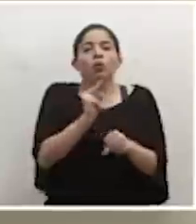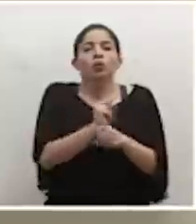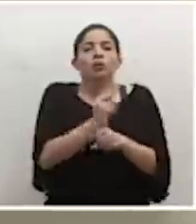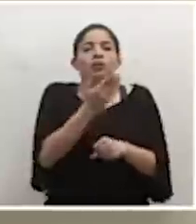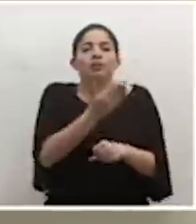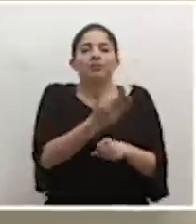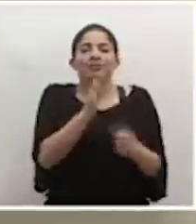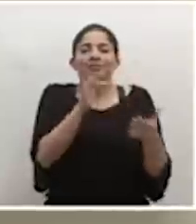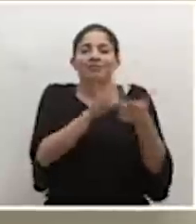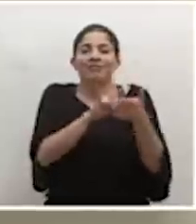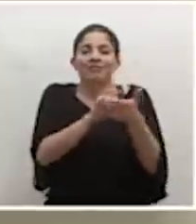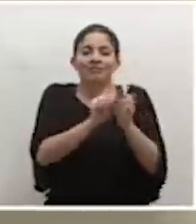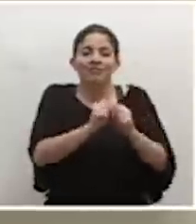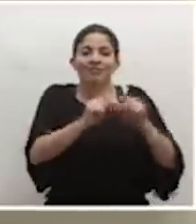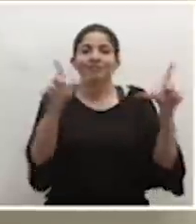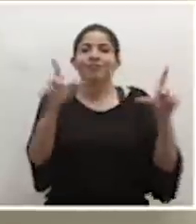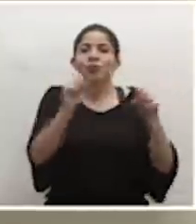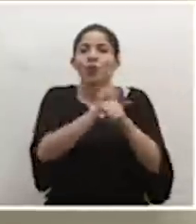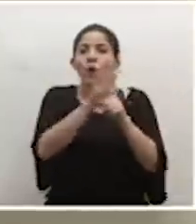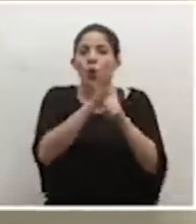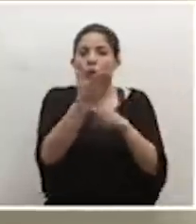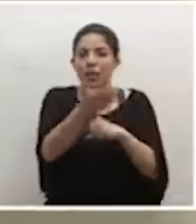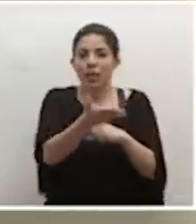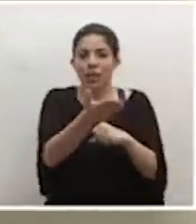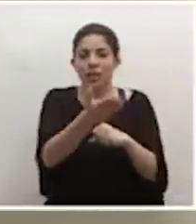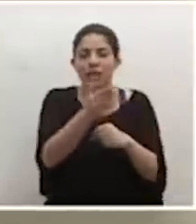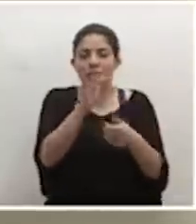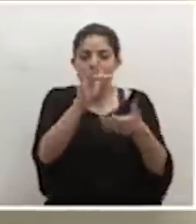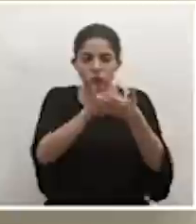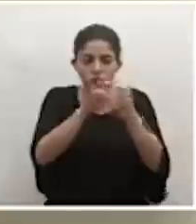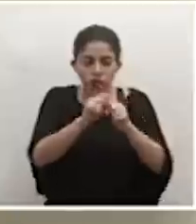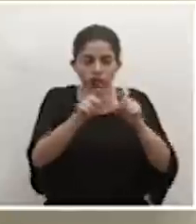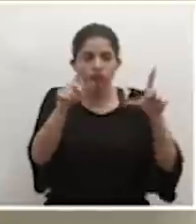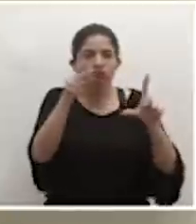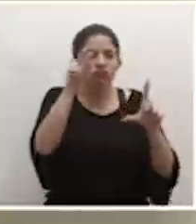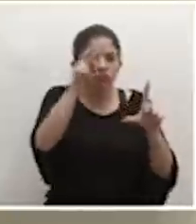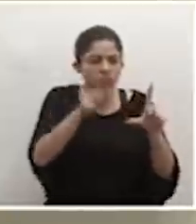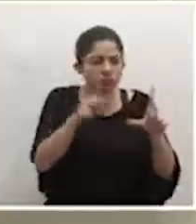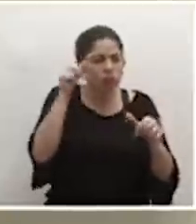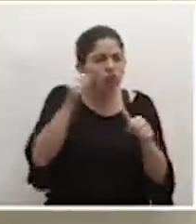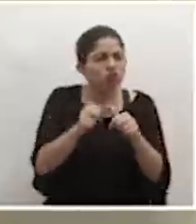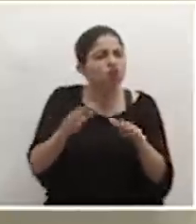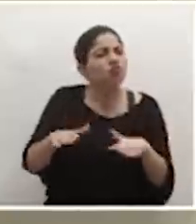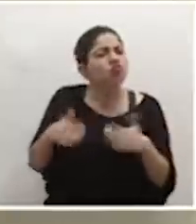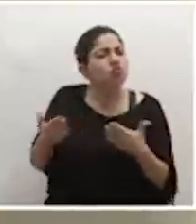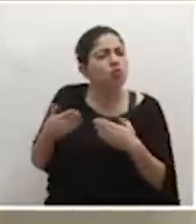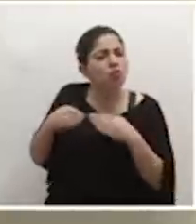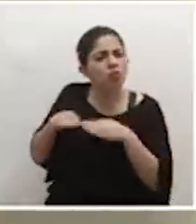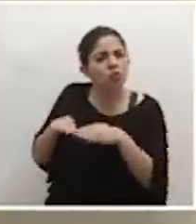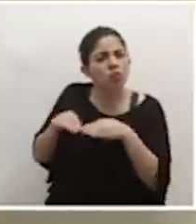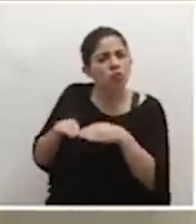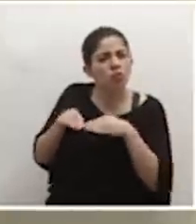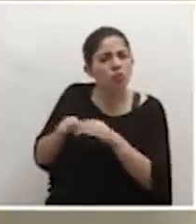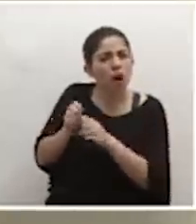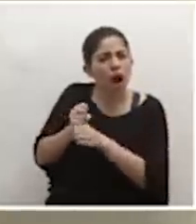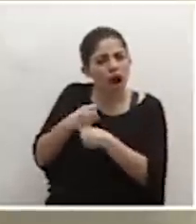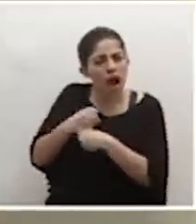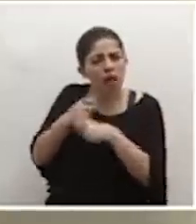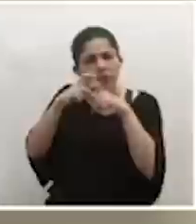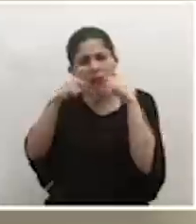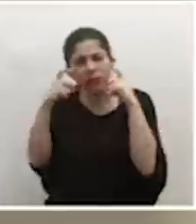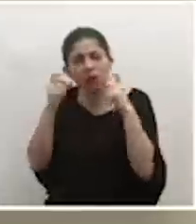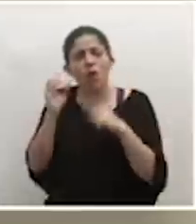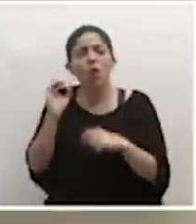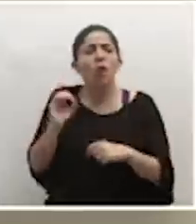enlace donde dice COVID-19 para que puedan entrar y otra vez recordar cómo es que se puede confeccionar una mascarilla,